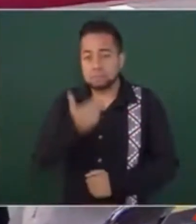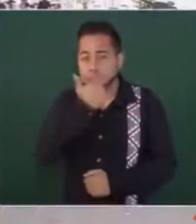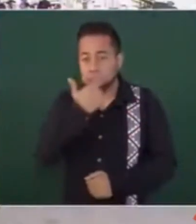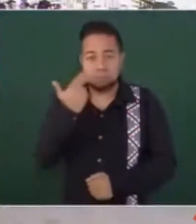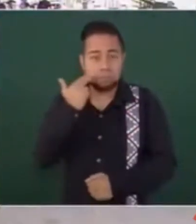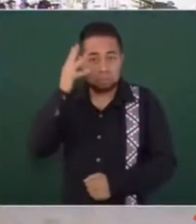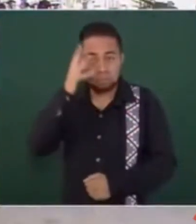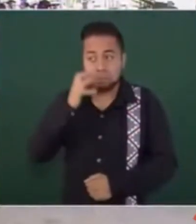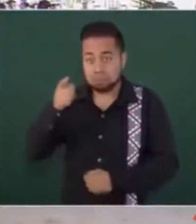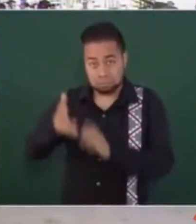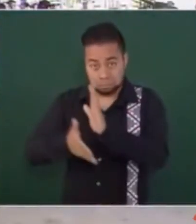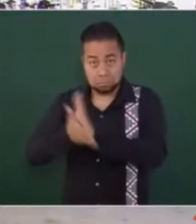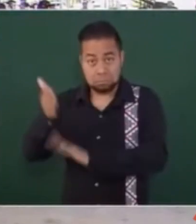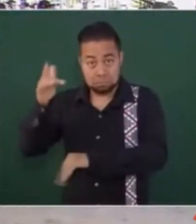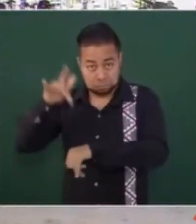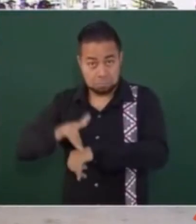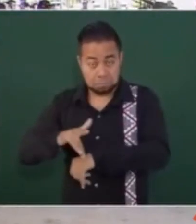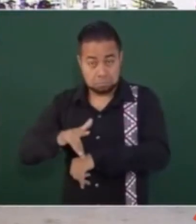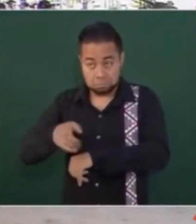Presidente, no,